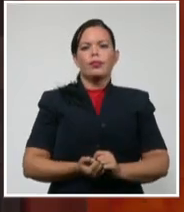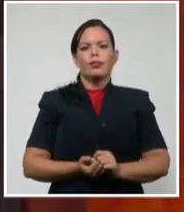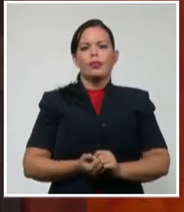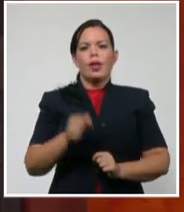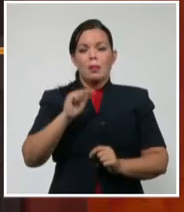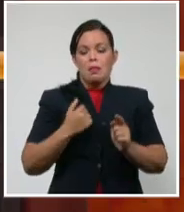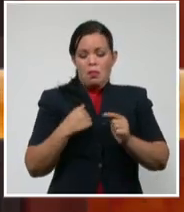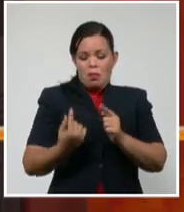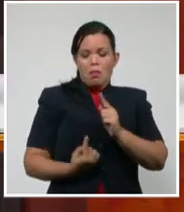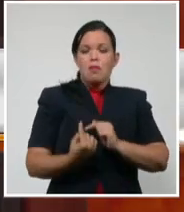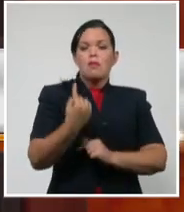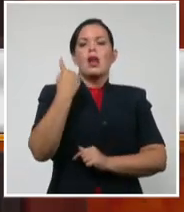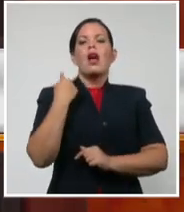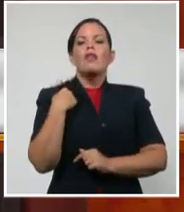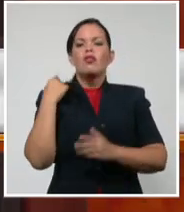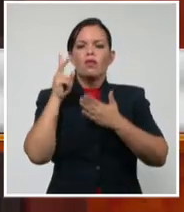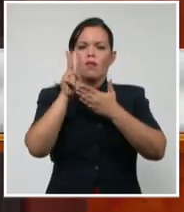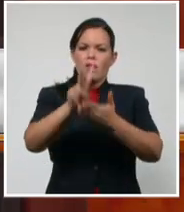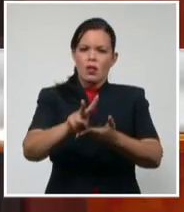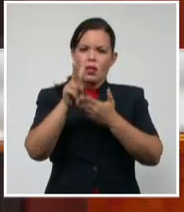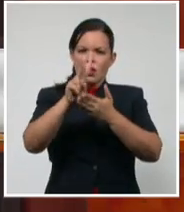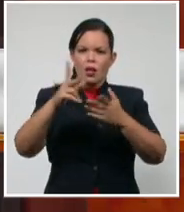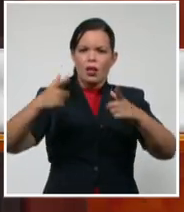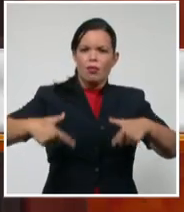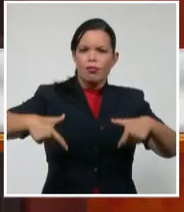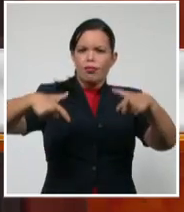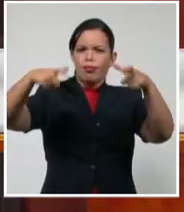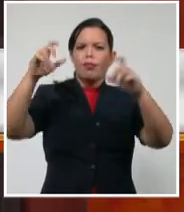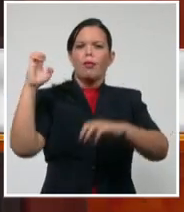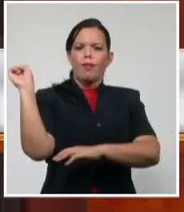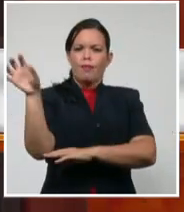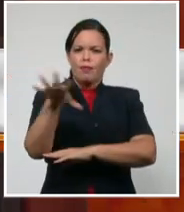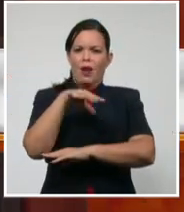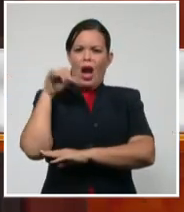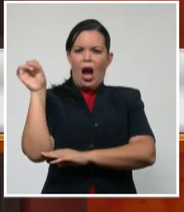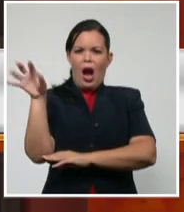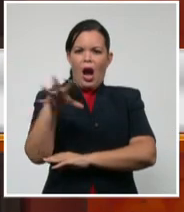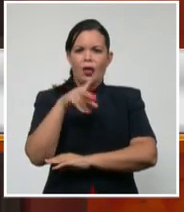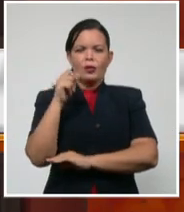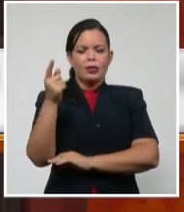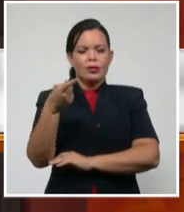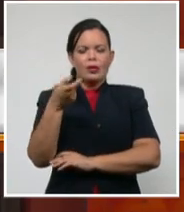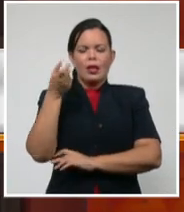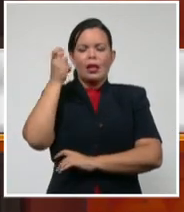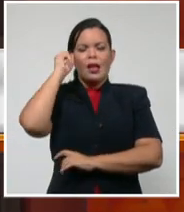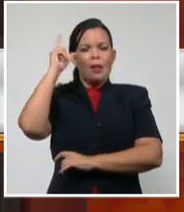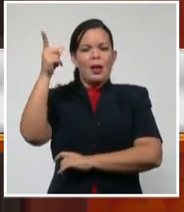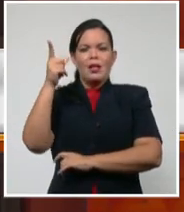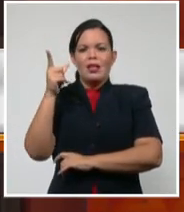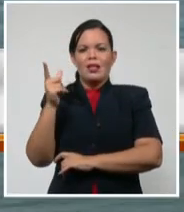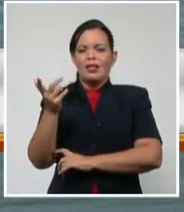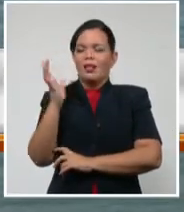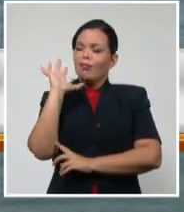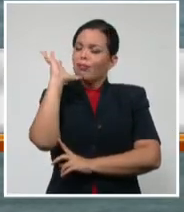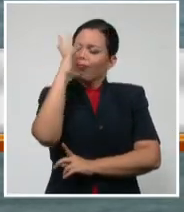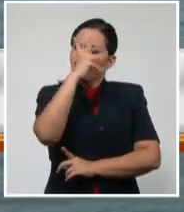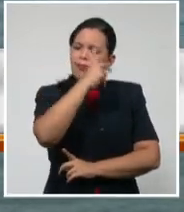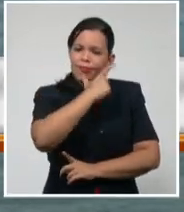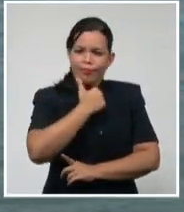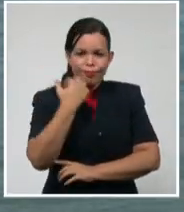Maicí, al faro, fue una experiencia inolvidable, una vez más se contempla la belleza de nuestro país.